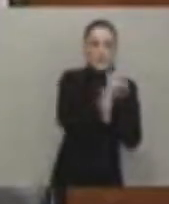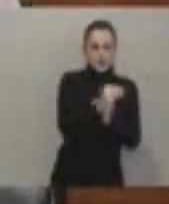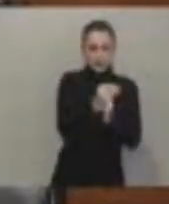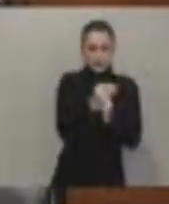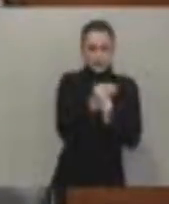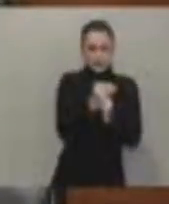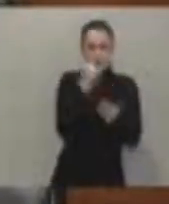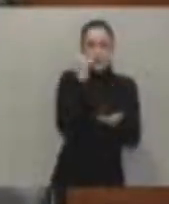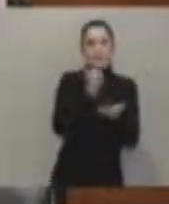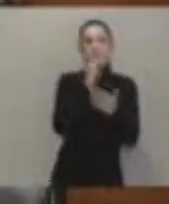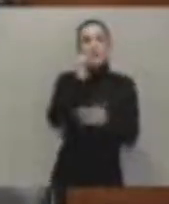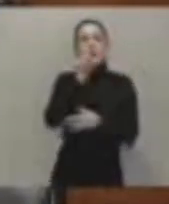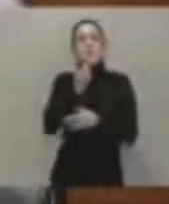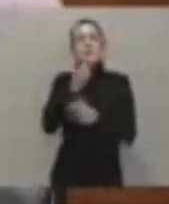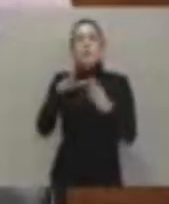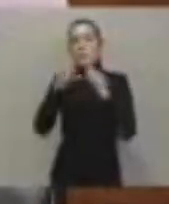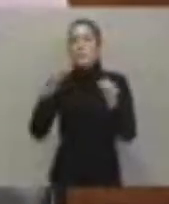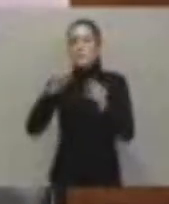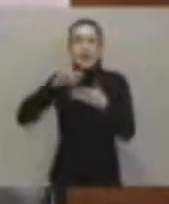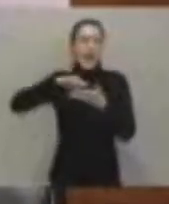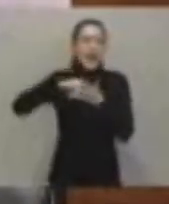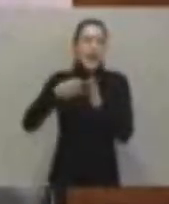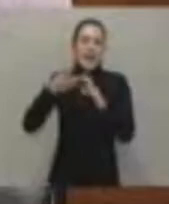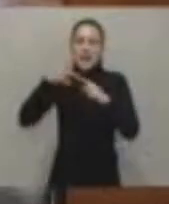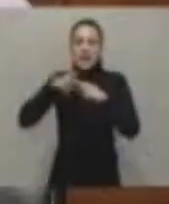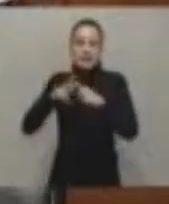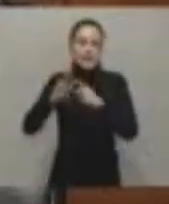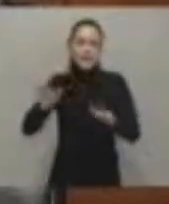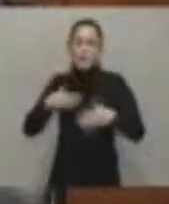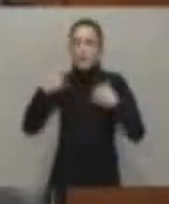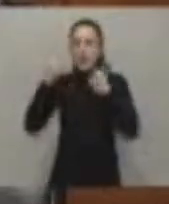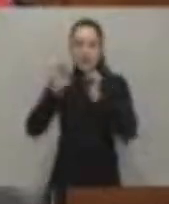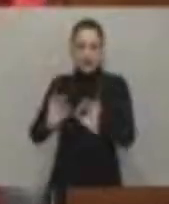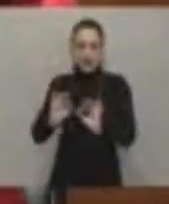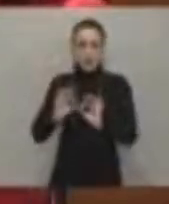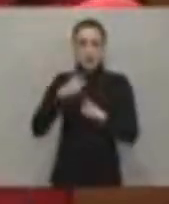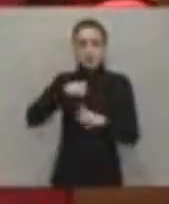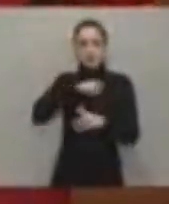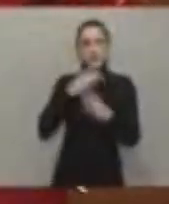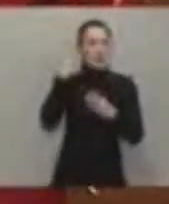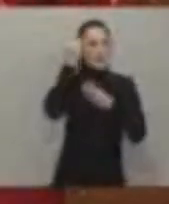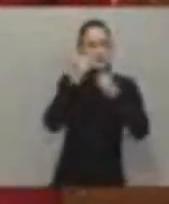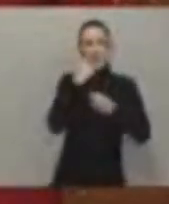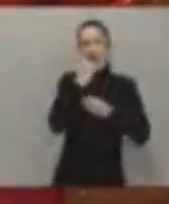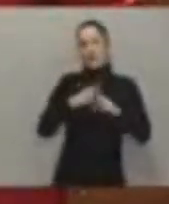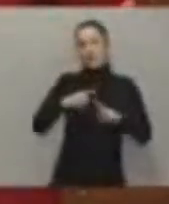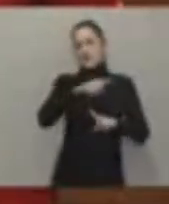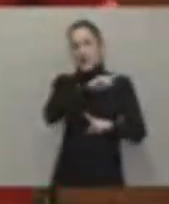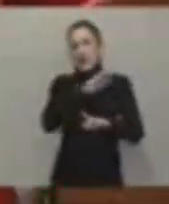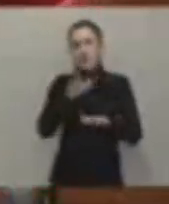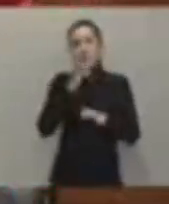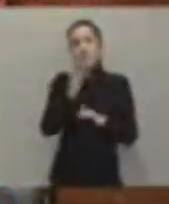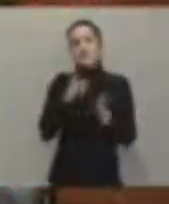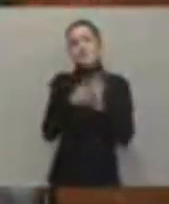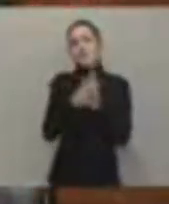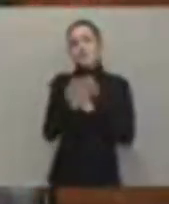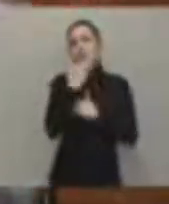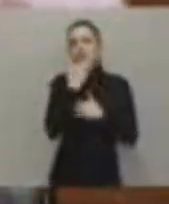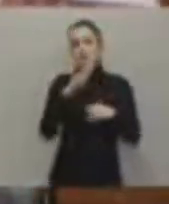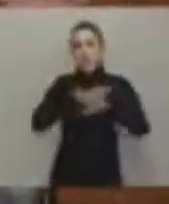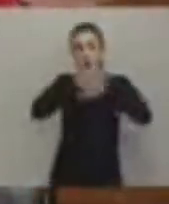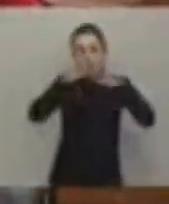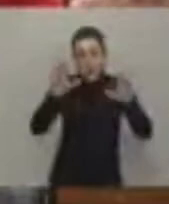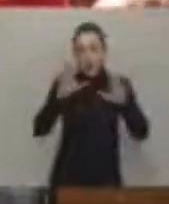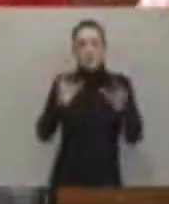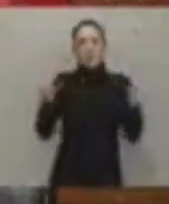cualquier ingeniería. Nos parece un disparate y nos parece un ejemplo ilustrativo de cómo el socialismo